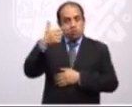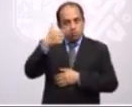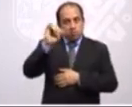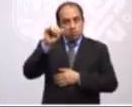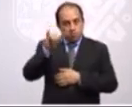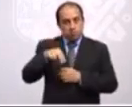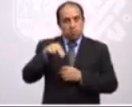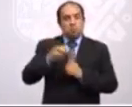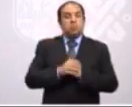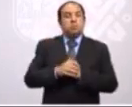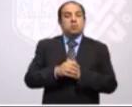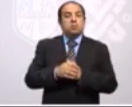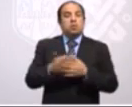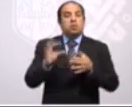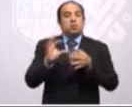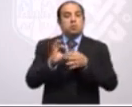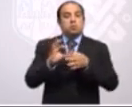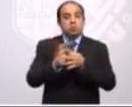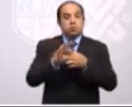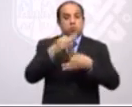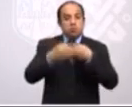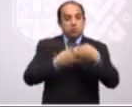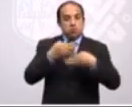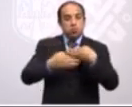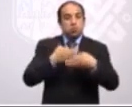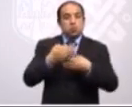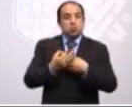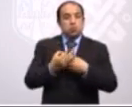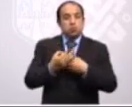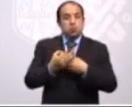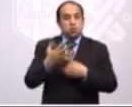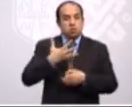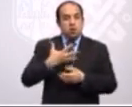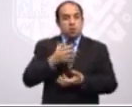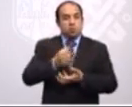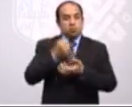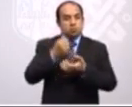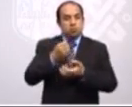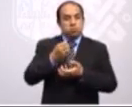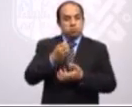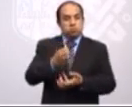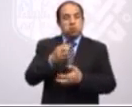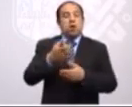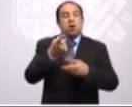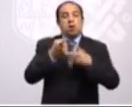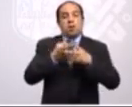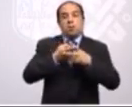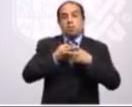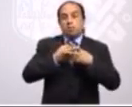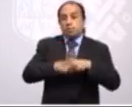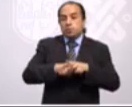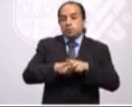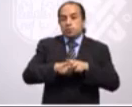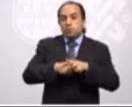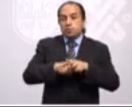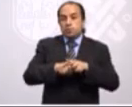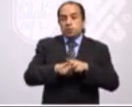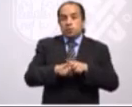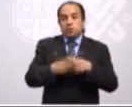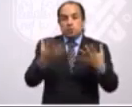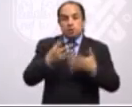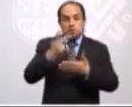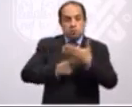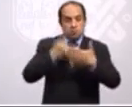conjunto con Tor Urbana Capital, a partir de ahora iniciarán la elaboración del proyecto definitivo,